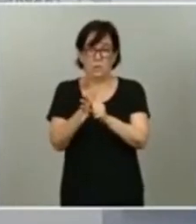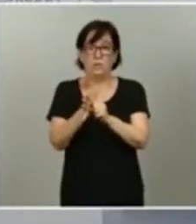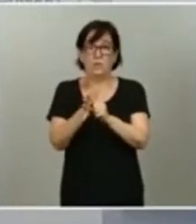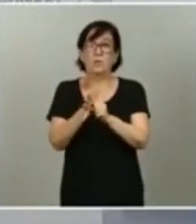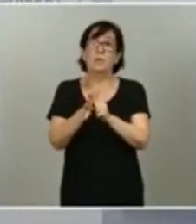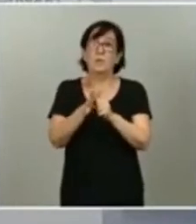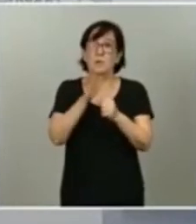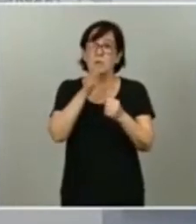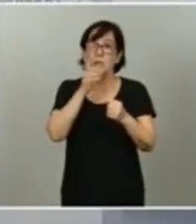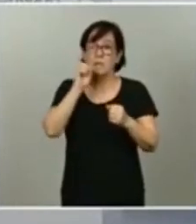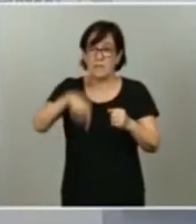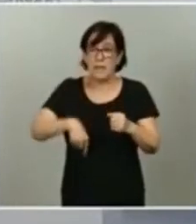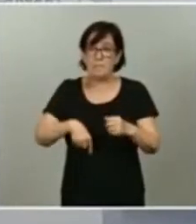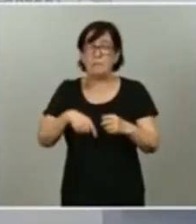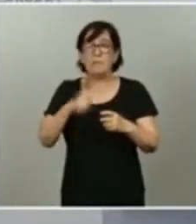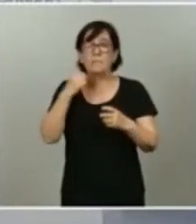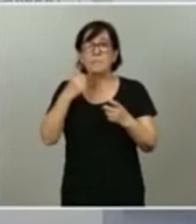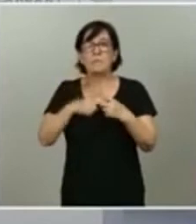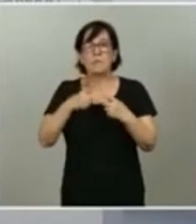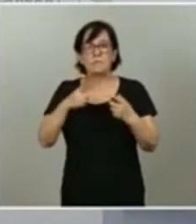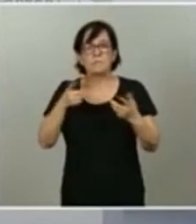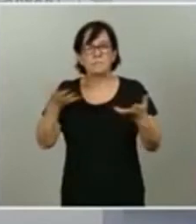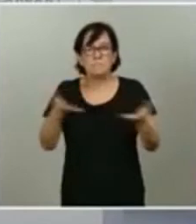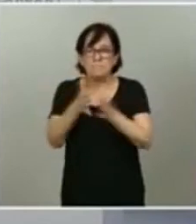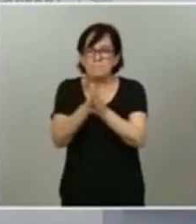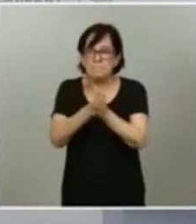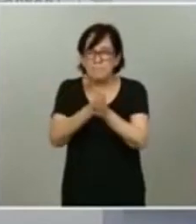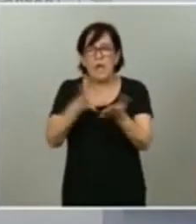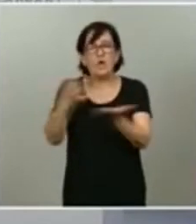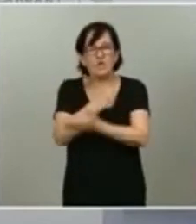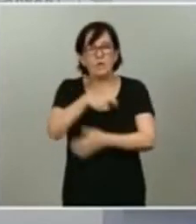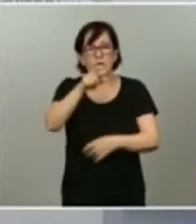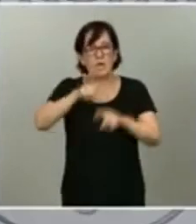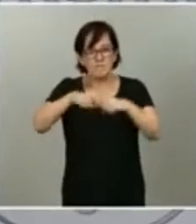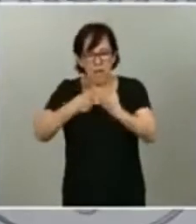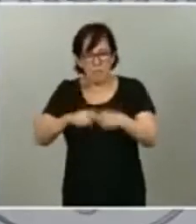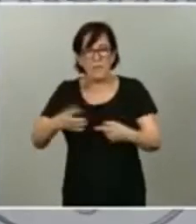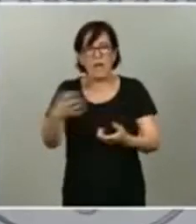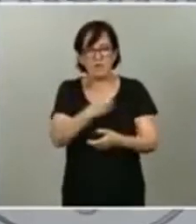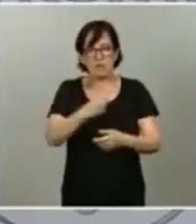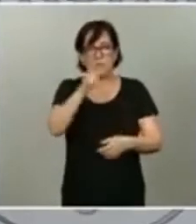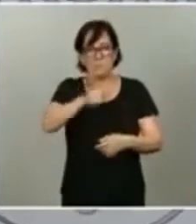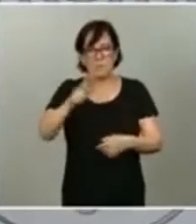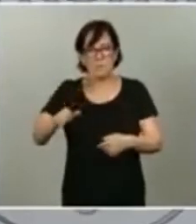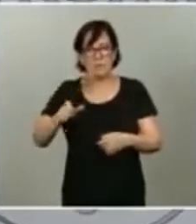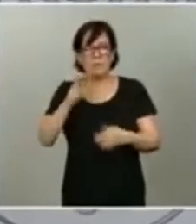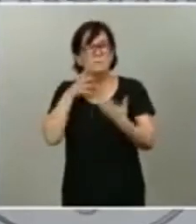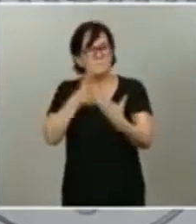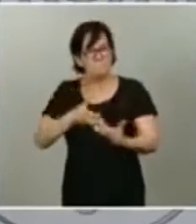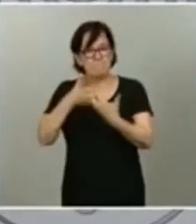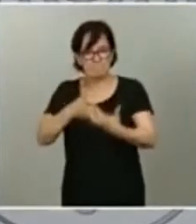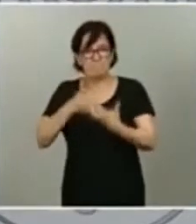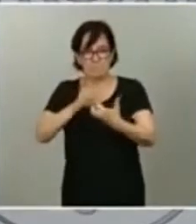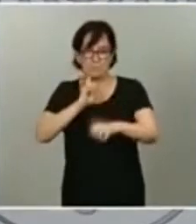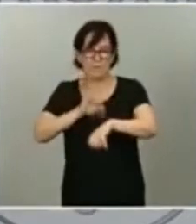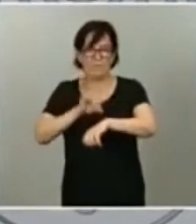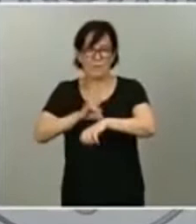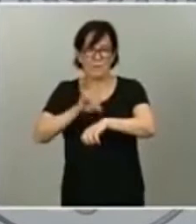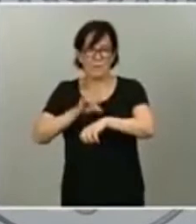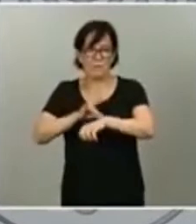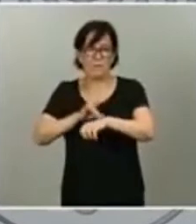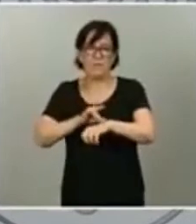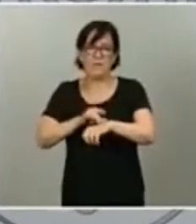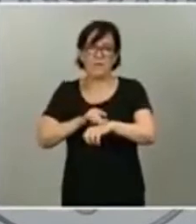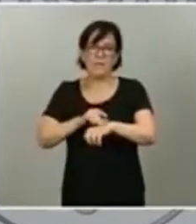sobre todo, también un aliento a todas las familias, a todas las personas que están peleando por la enfermedad, que están recuperándose